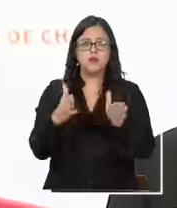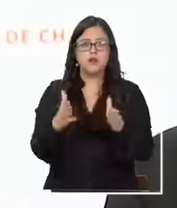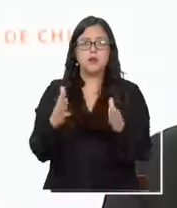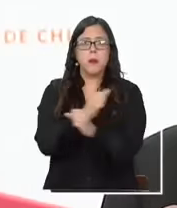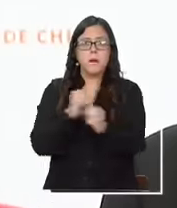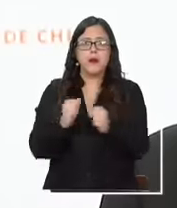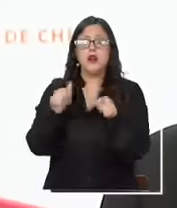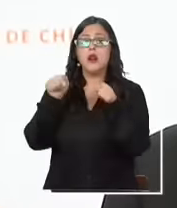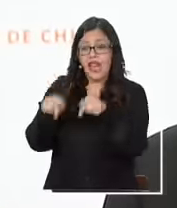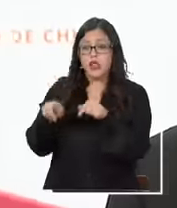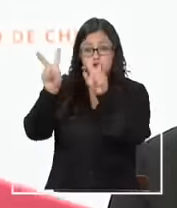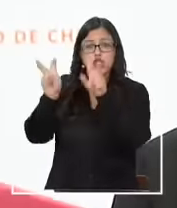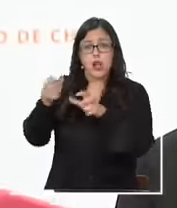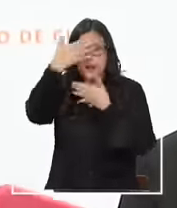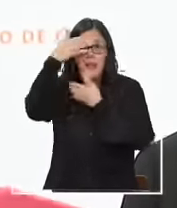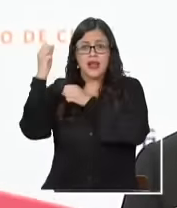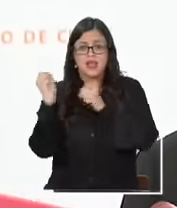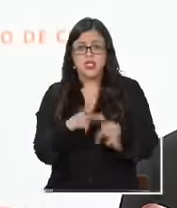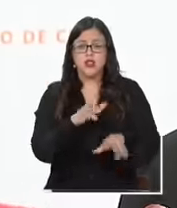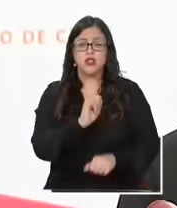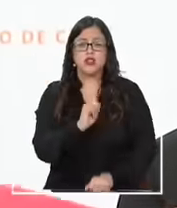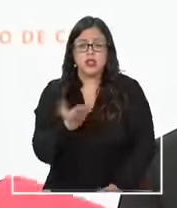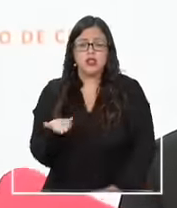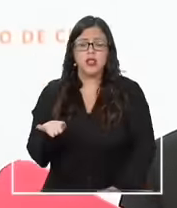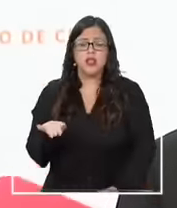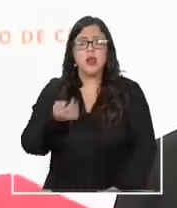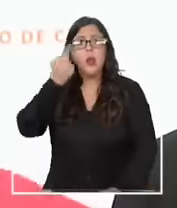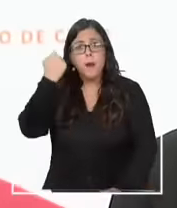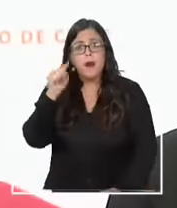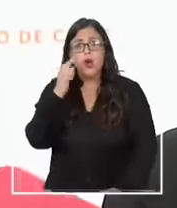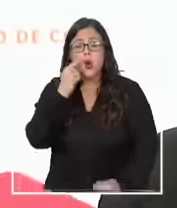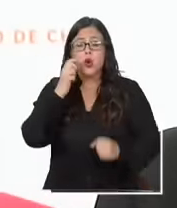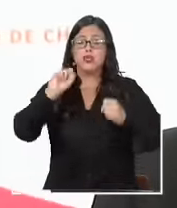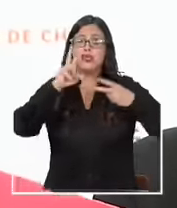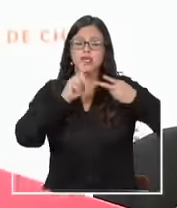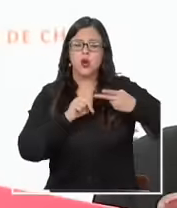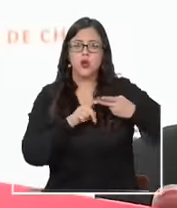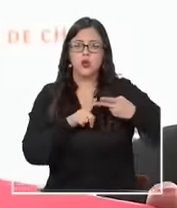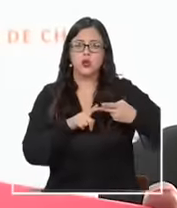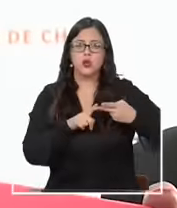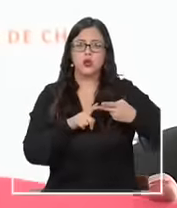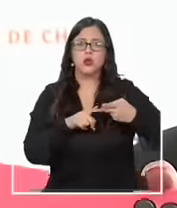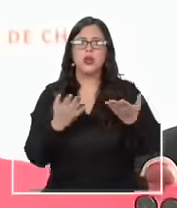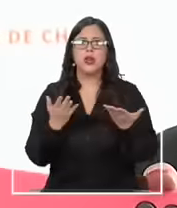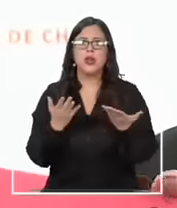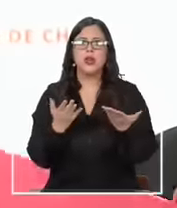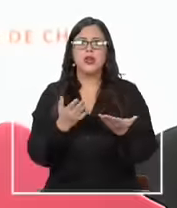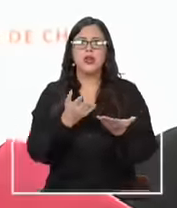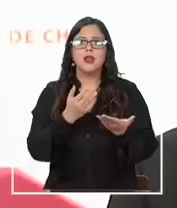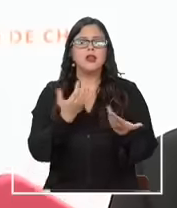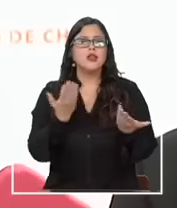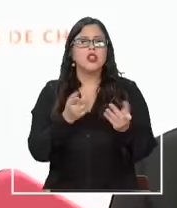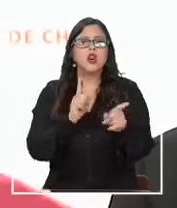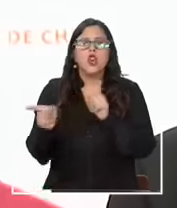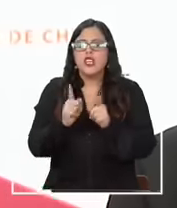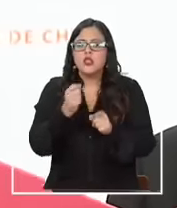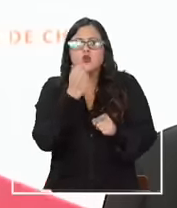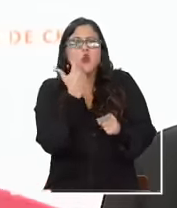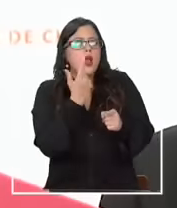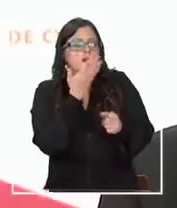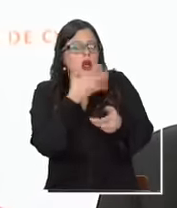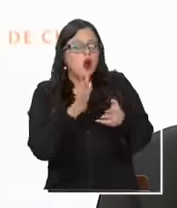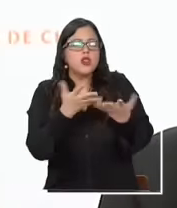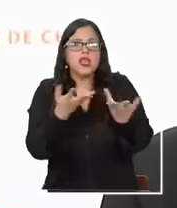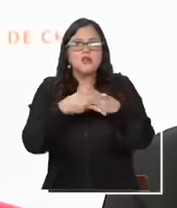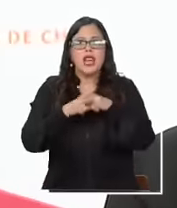Estos son actos terroristas, pero en segundo lugar hay que definir cuál es la mejor herramienta para perseguir